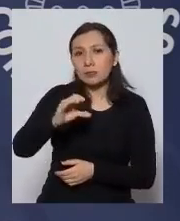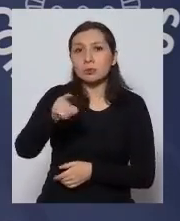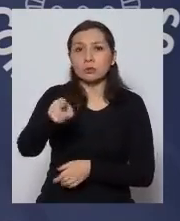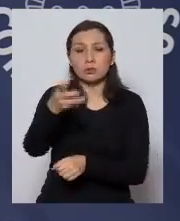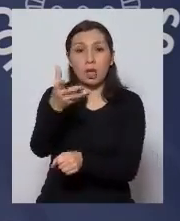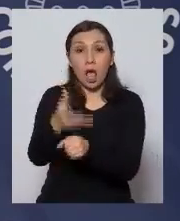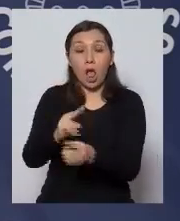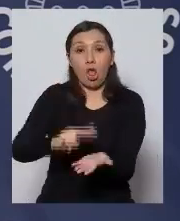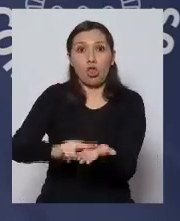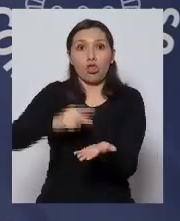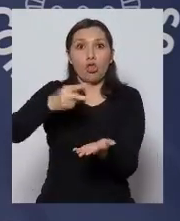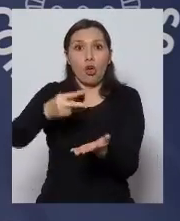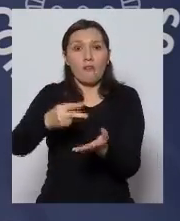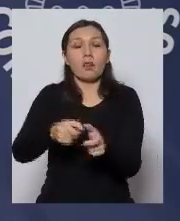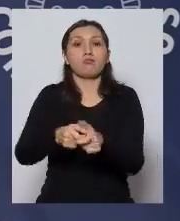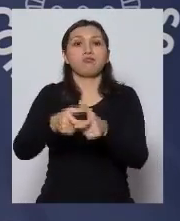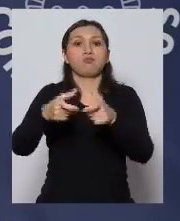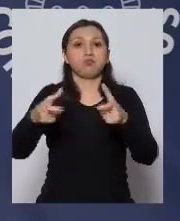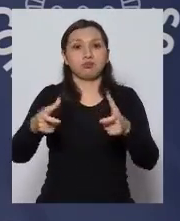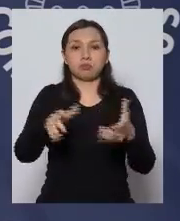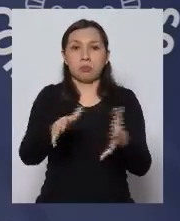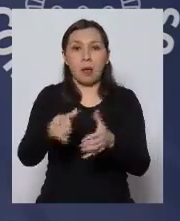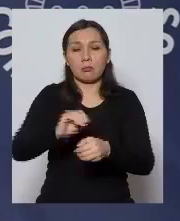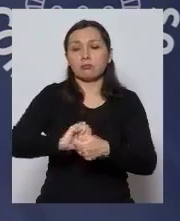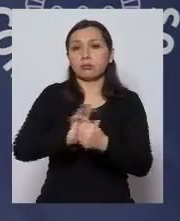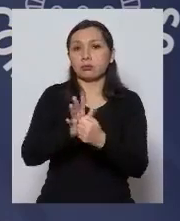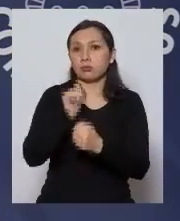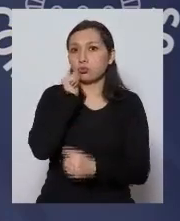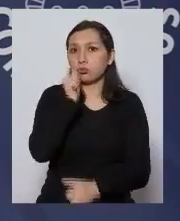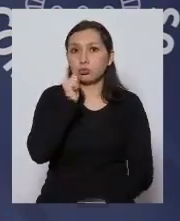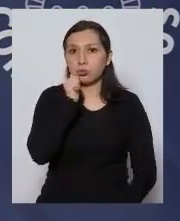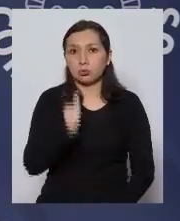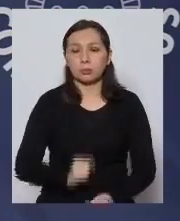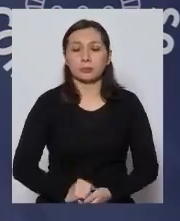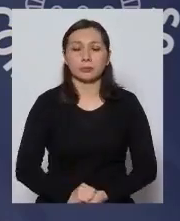donde se ha duplicado por ejemplo el promedio de contagios diarios?